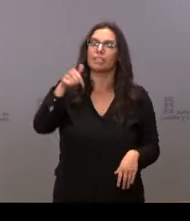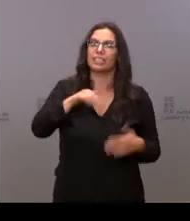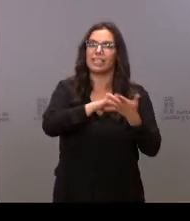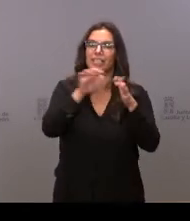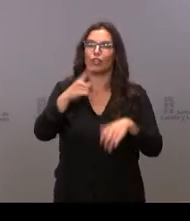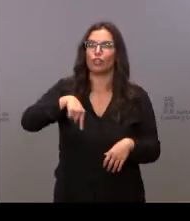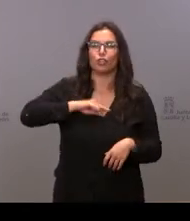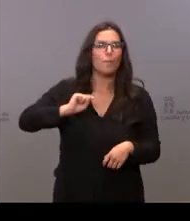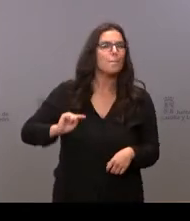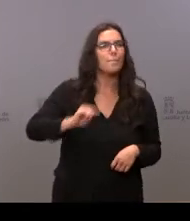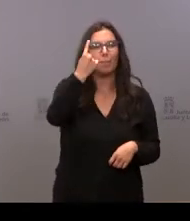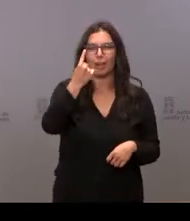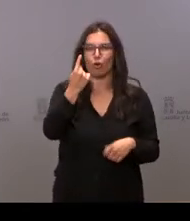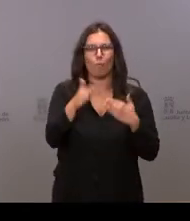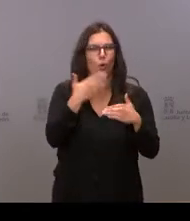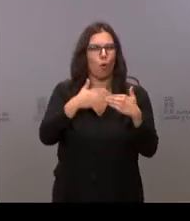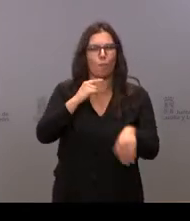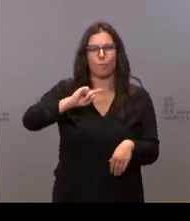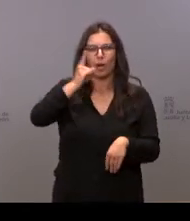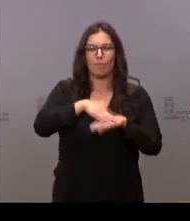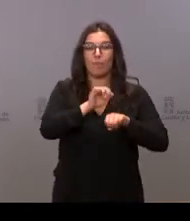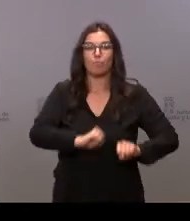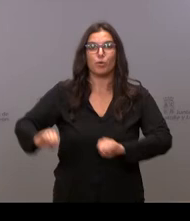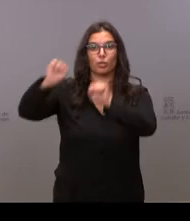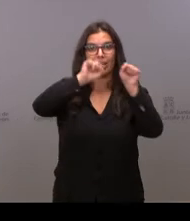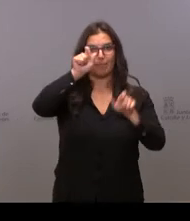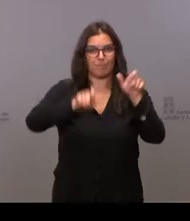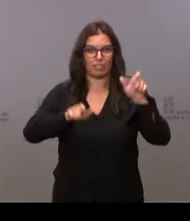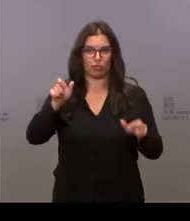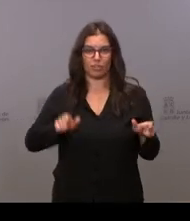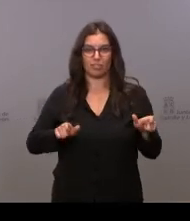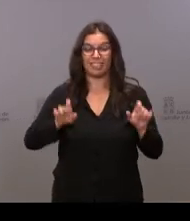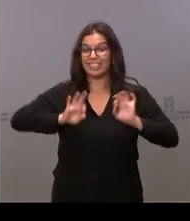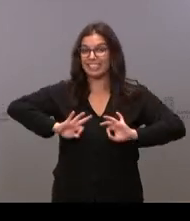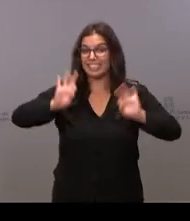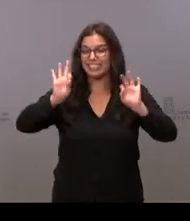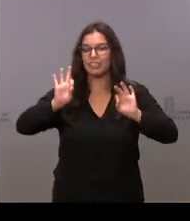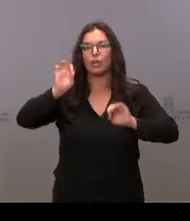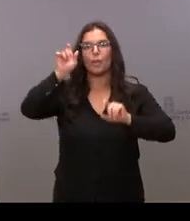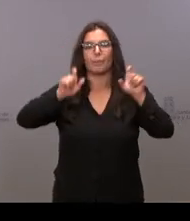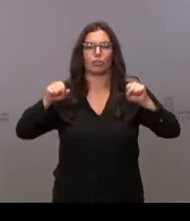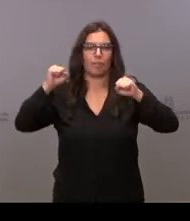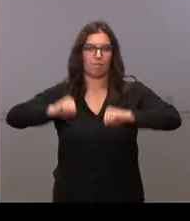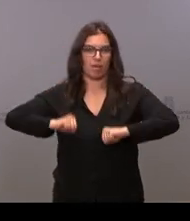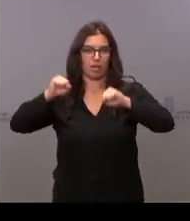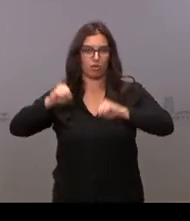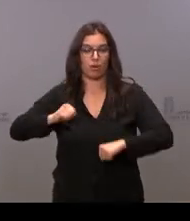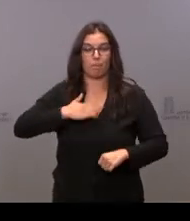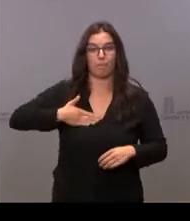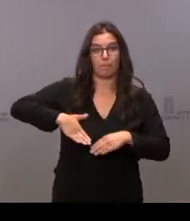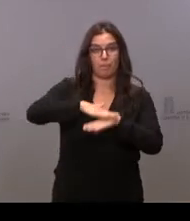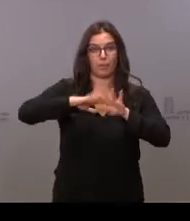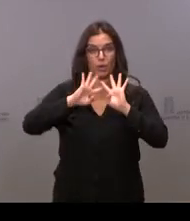vanguardia de la protección a las personas y muy especialmente de las personas mayores. Mi gobierno